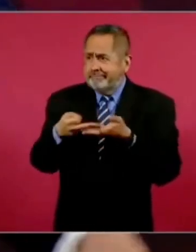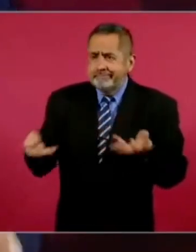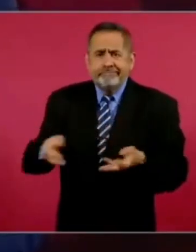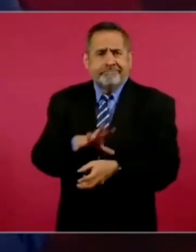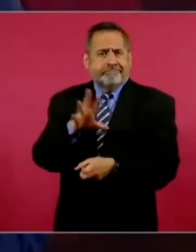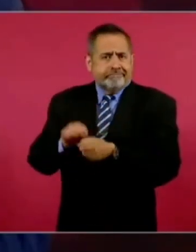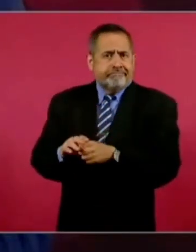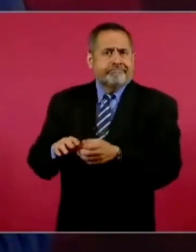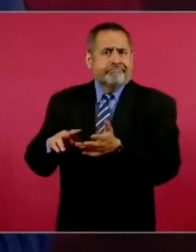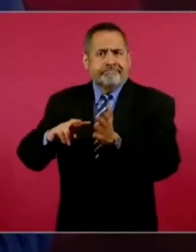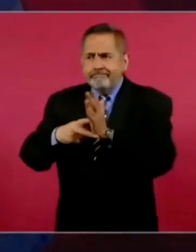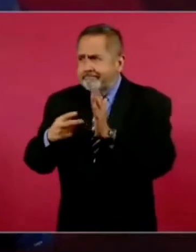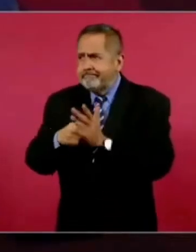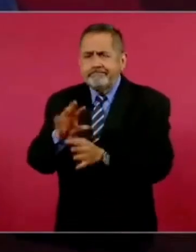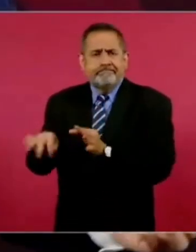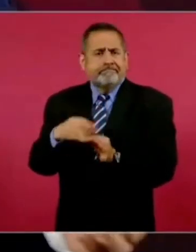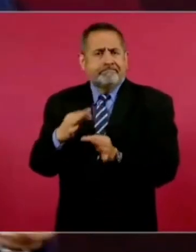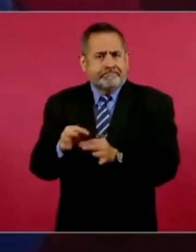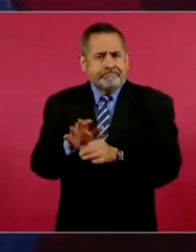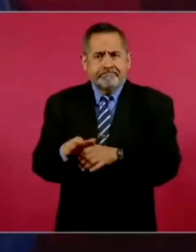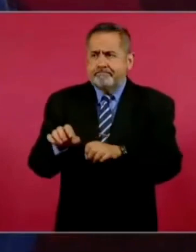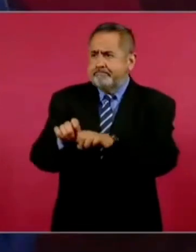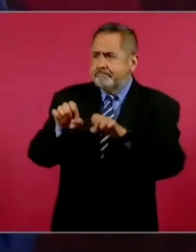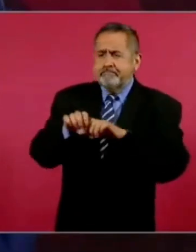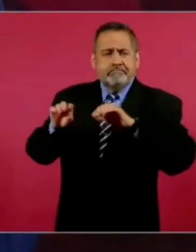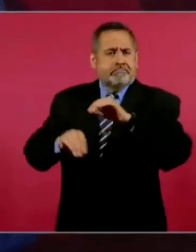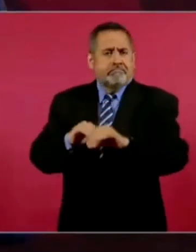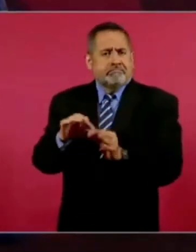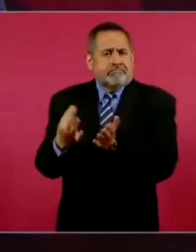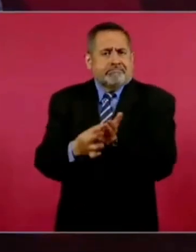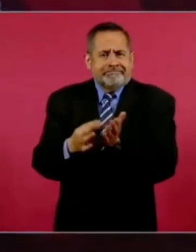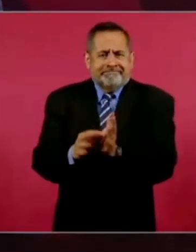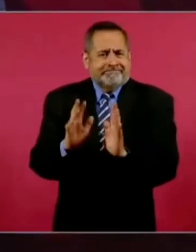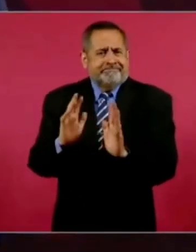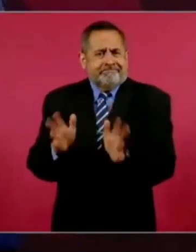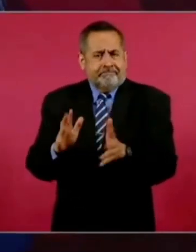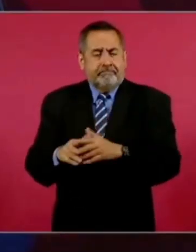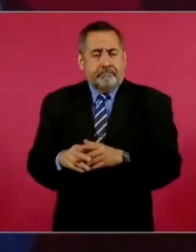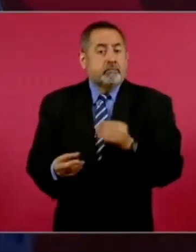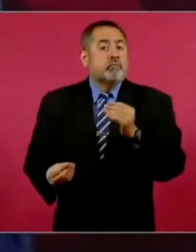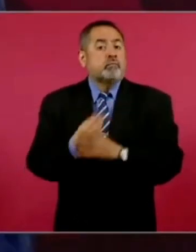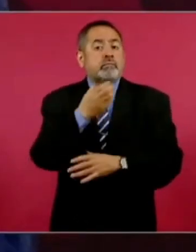hay equipos, ya hay plantas nuevas.